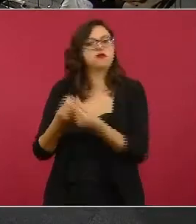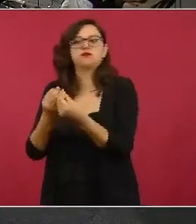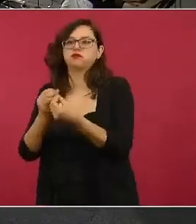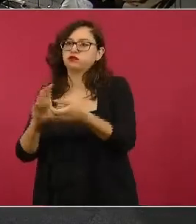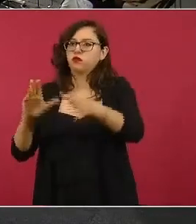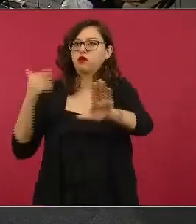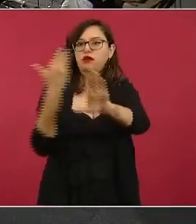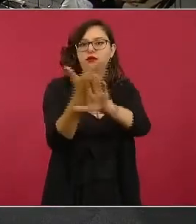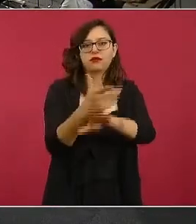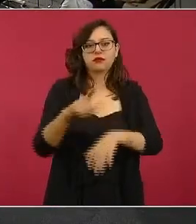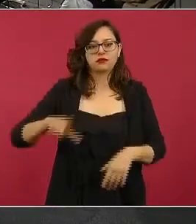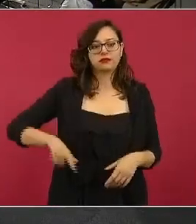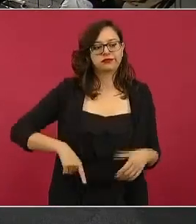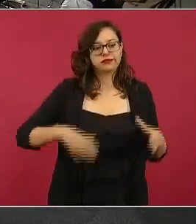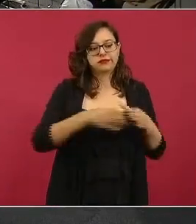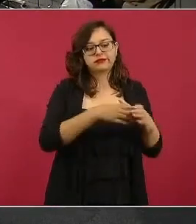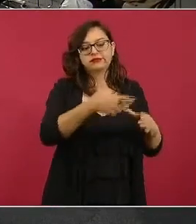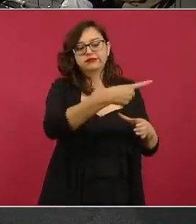y por qué